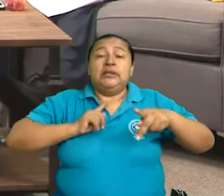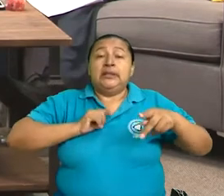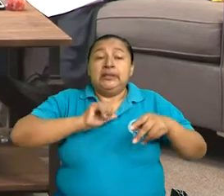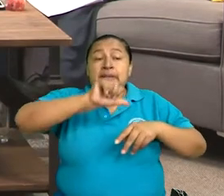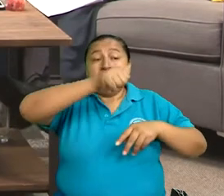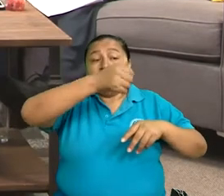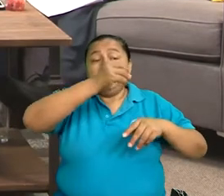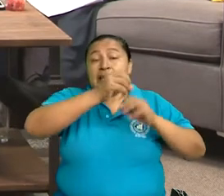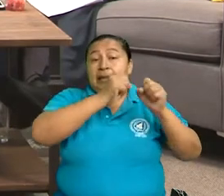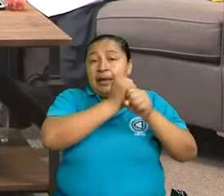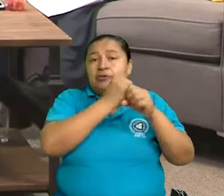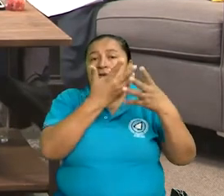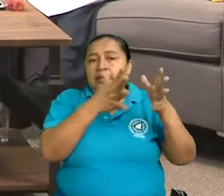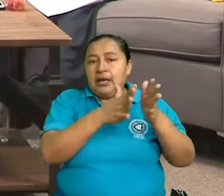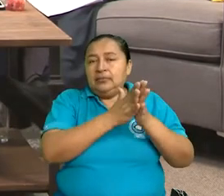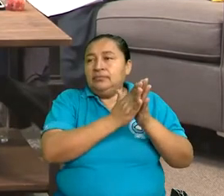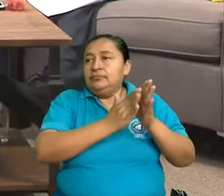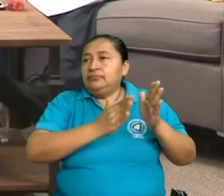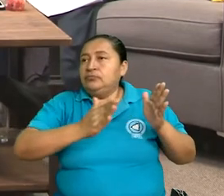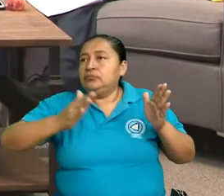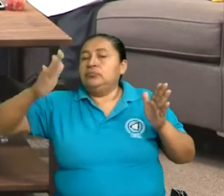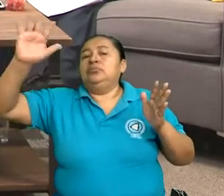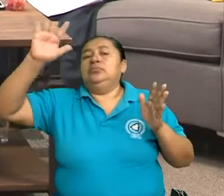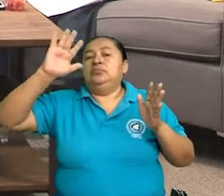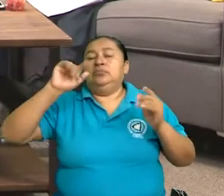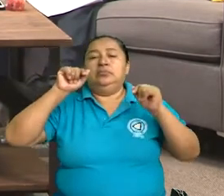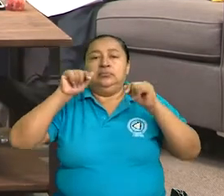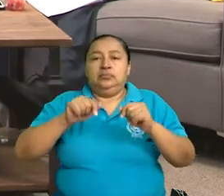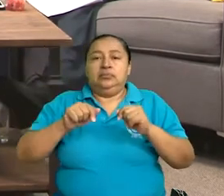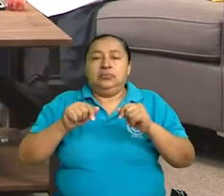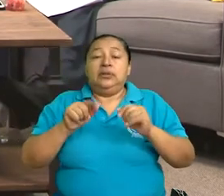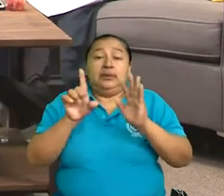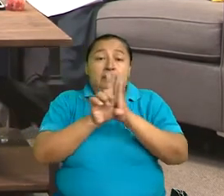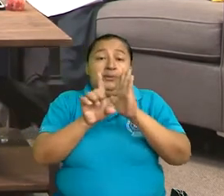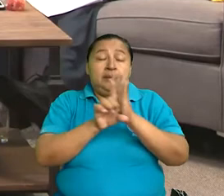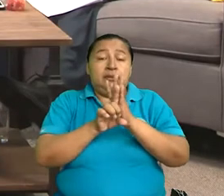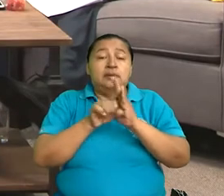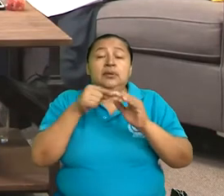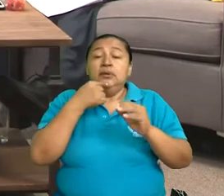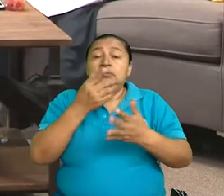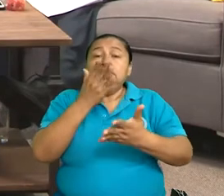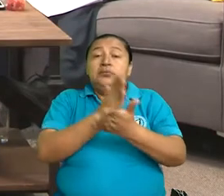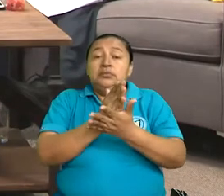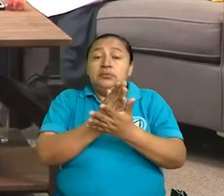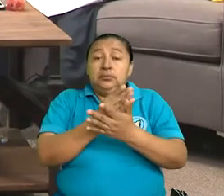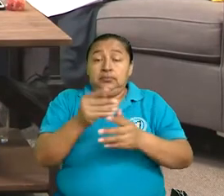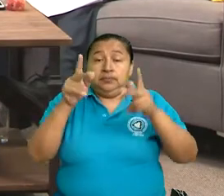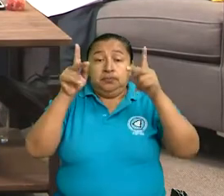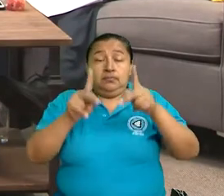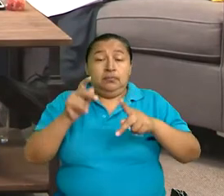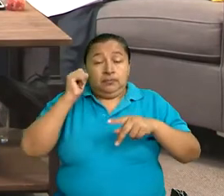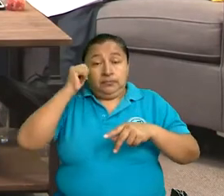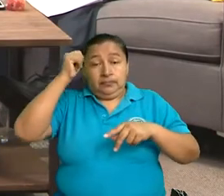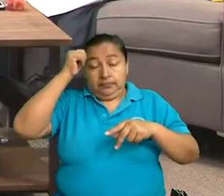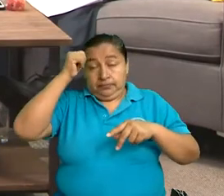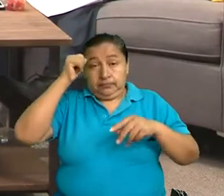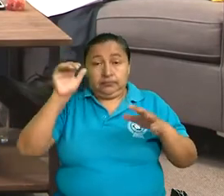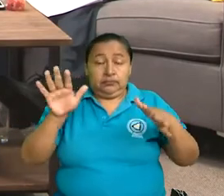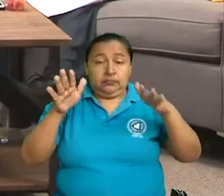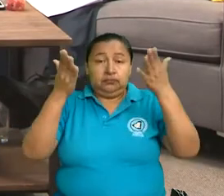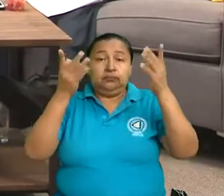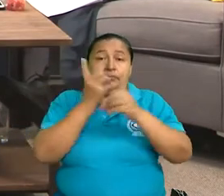60 años cumplidos en adelante. Y esta ley establece que las personas adultas mayores